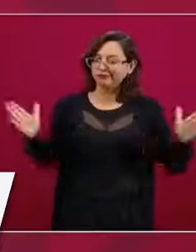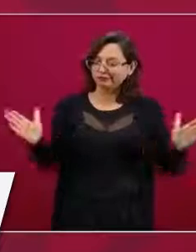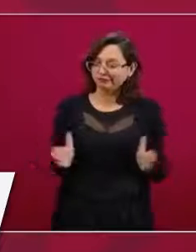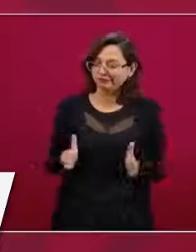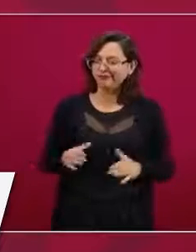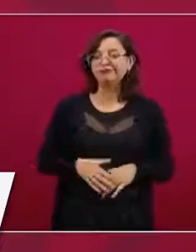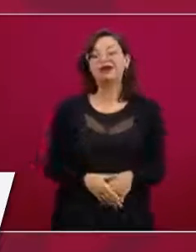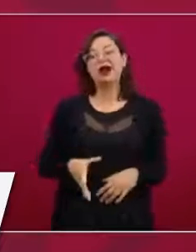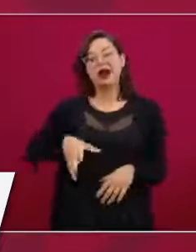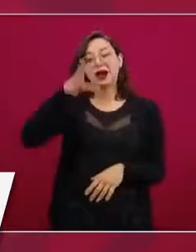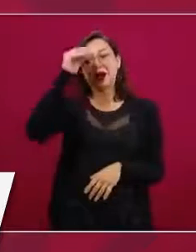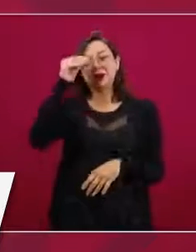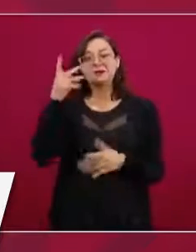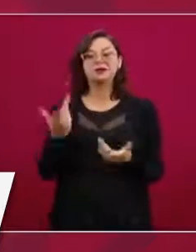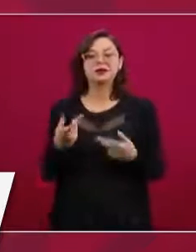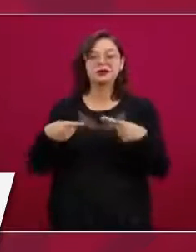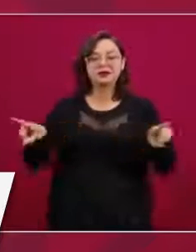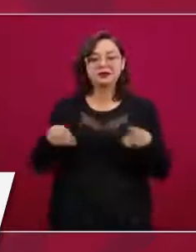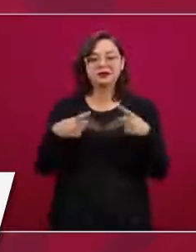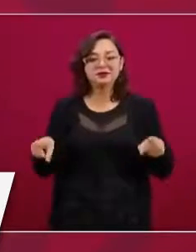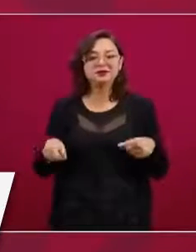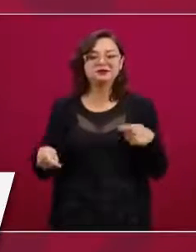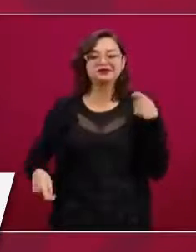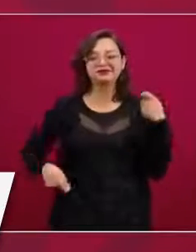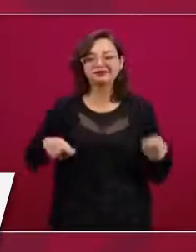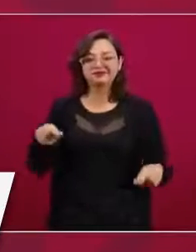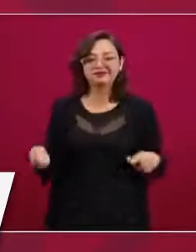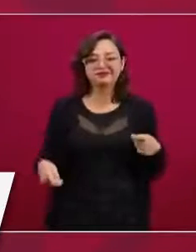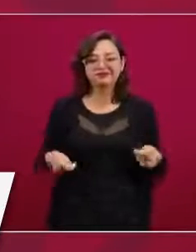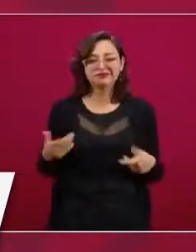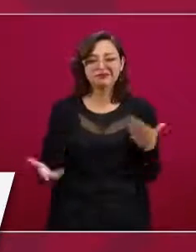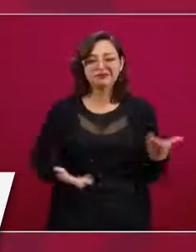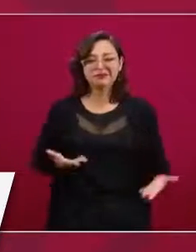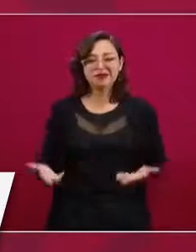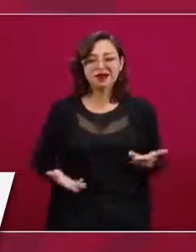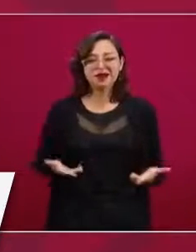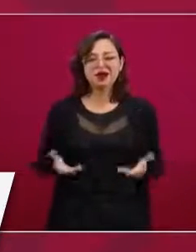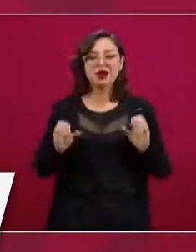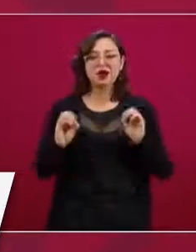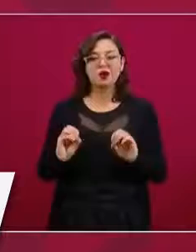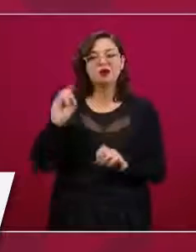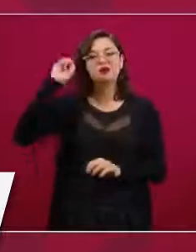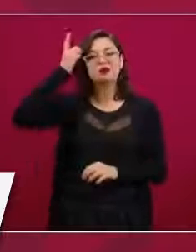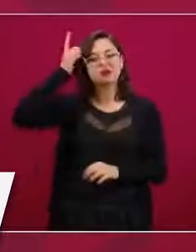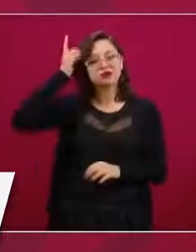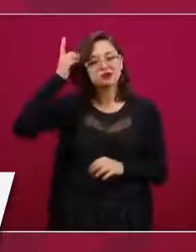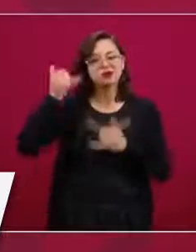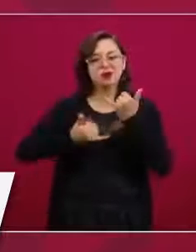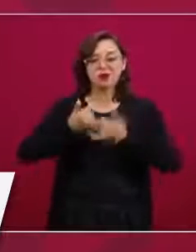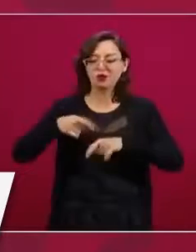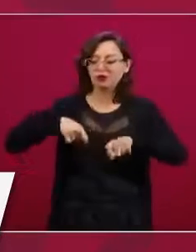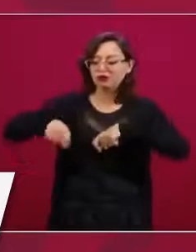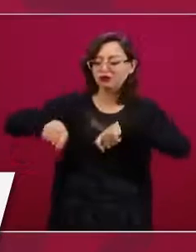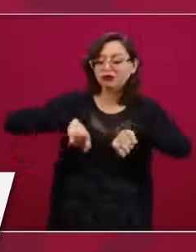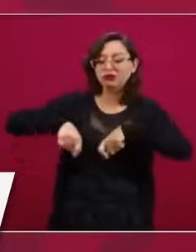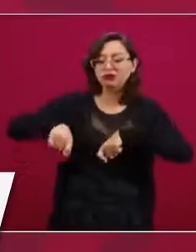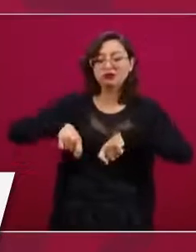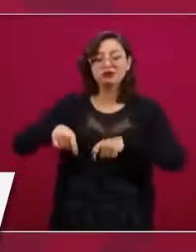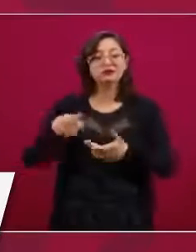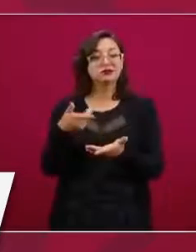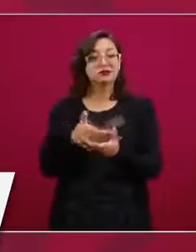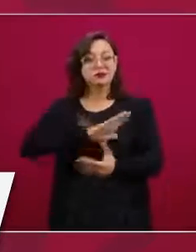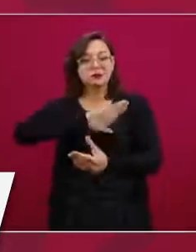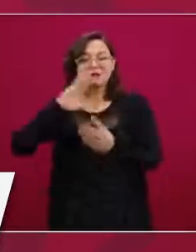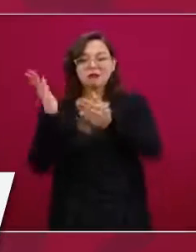instrumento musical, bailar salsa o jugar ajedrez. Entonces la carpeta de experiencias va a ser el